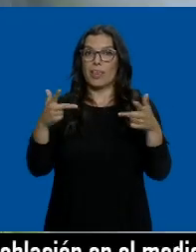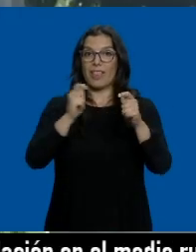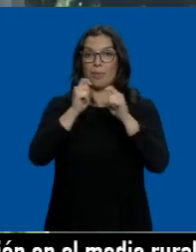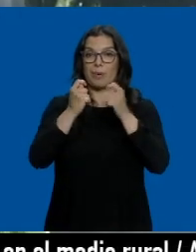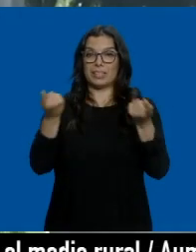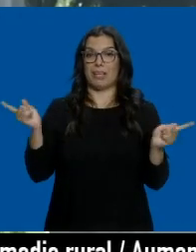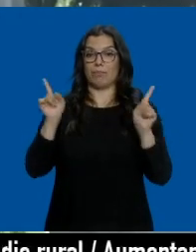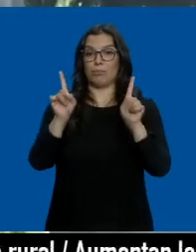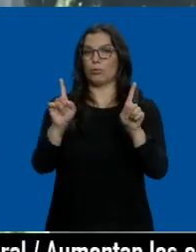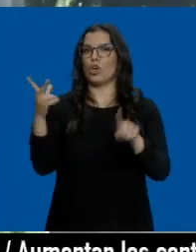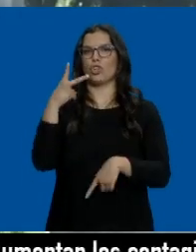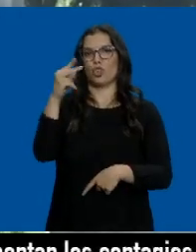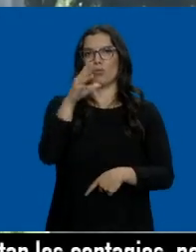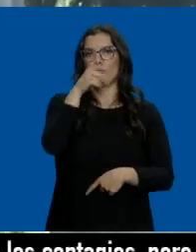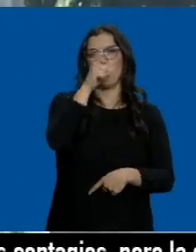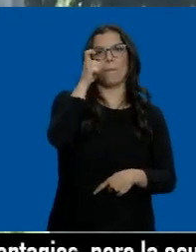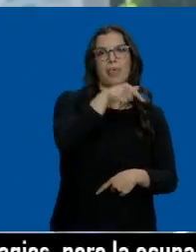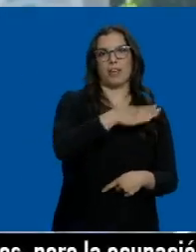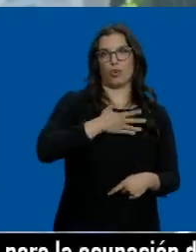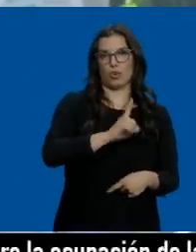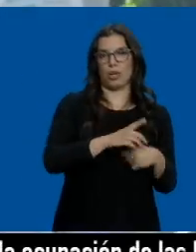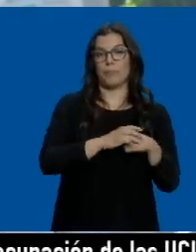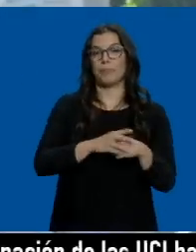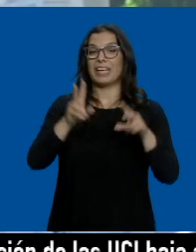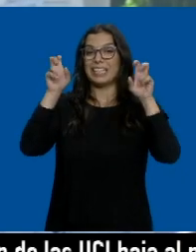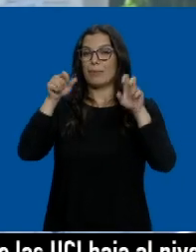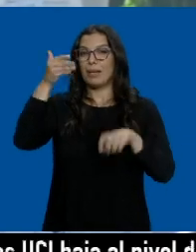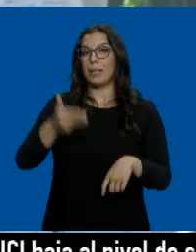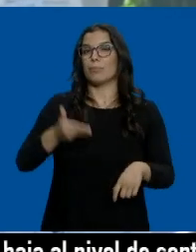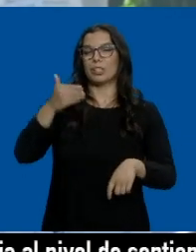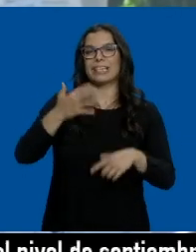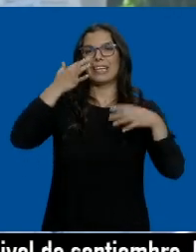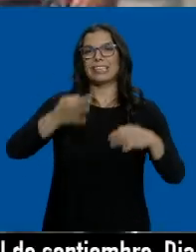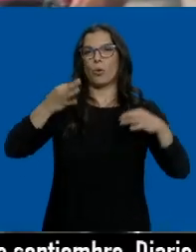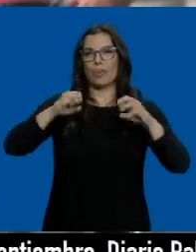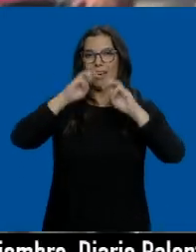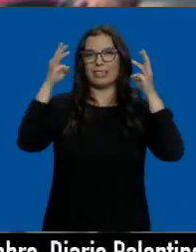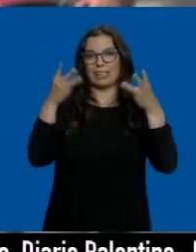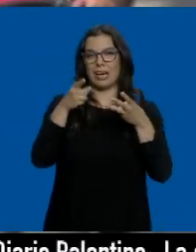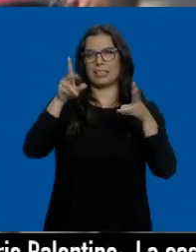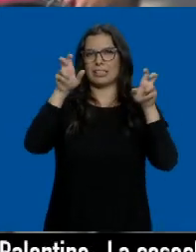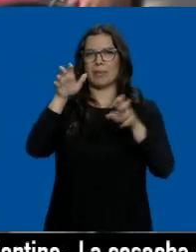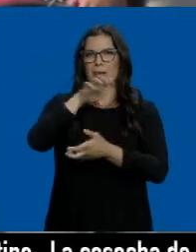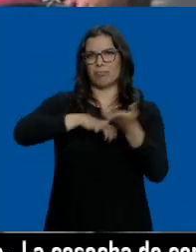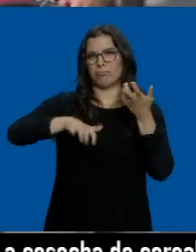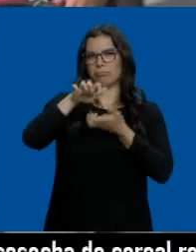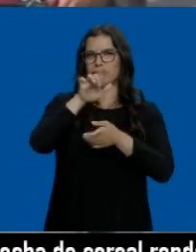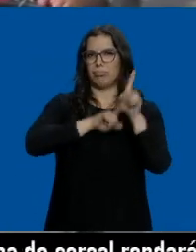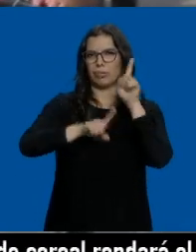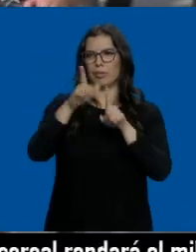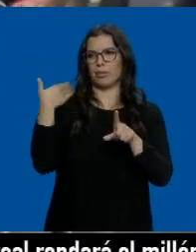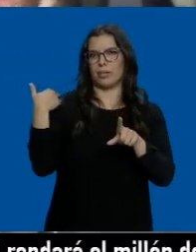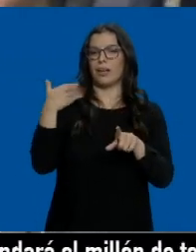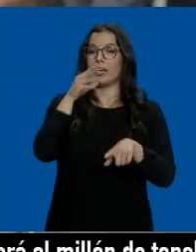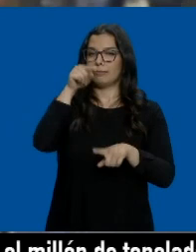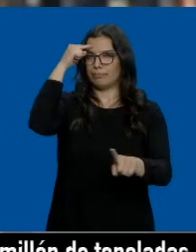prensa a petición de Biden. La ciberseguridad, un asunto que ha sido muy polémico en los últimos tiempos, está